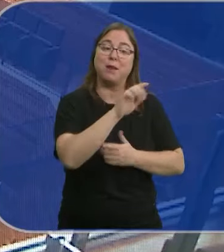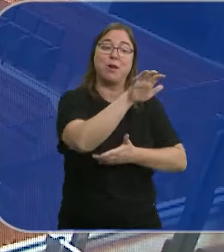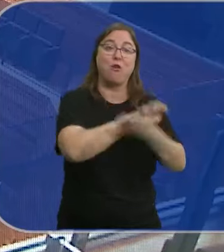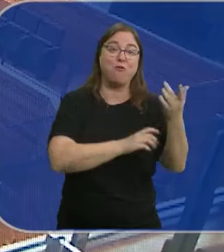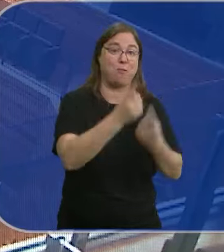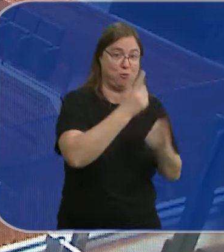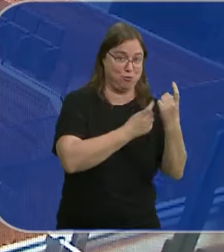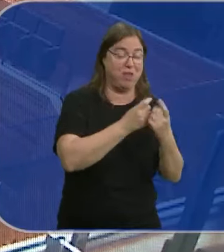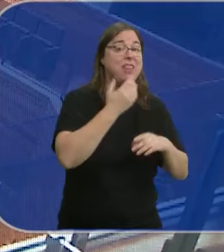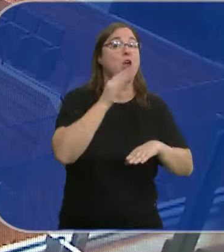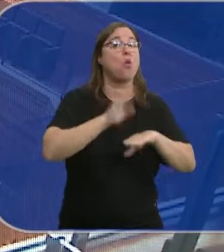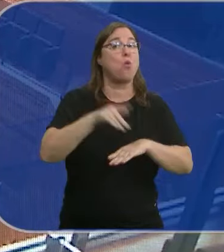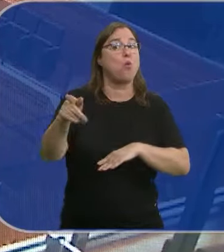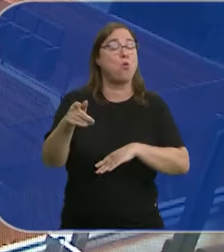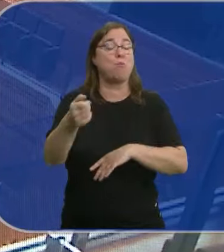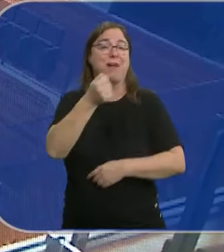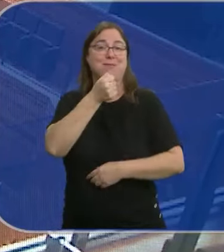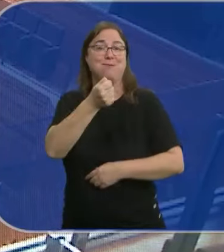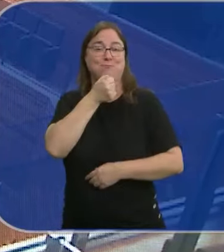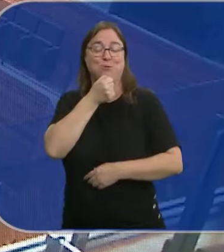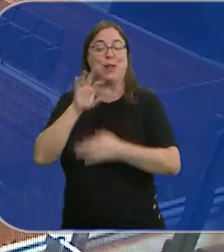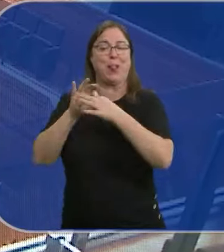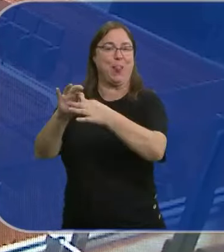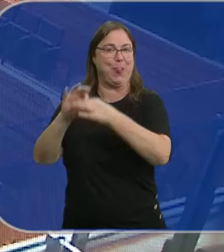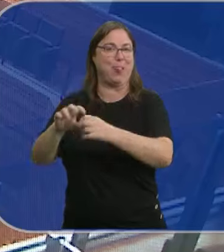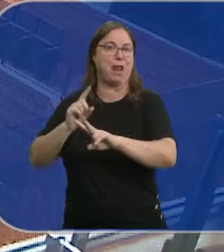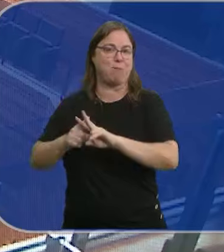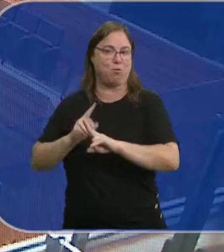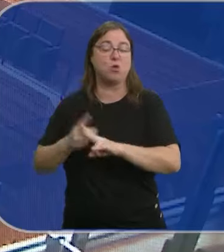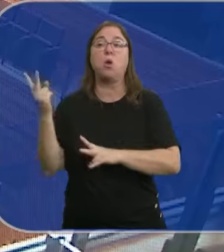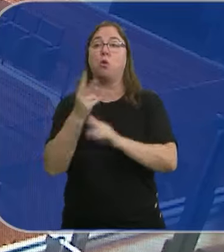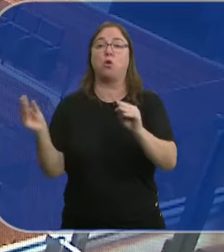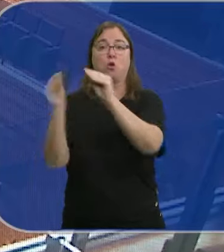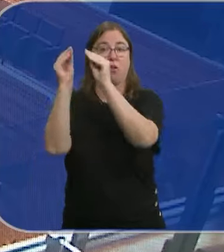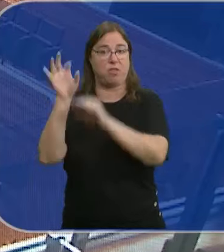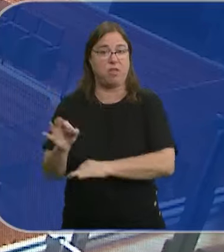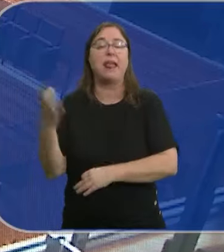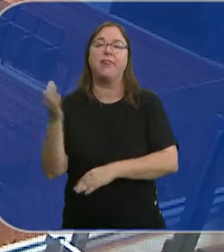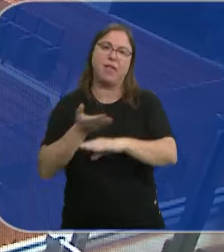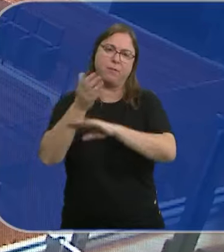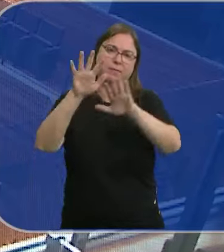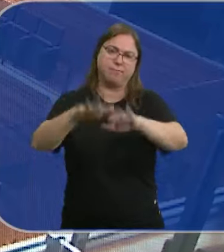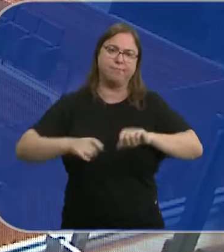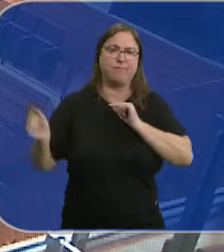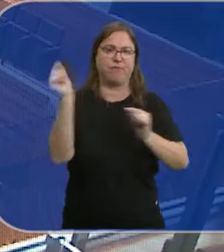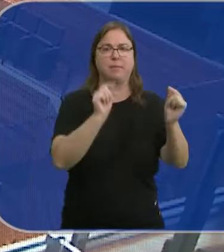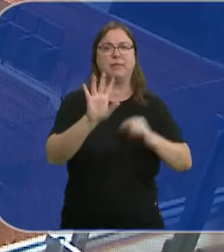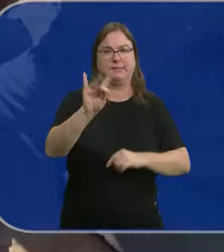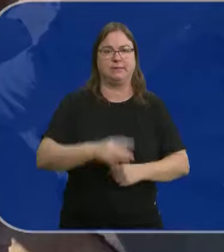Y culpan a los socialistas de haber creado una pinza con Vox. Ambos grupos coinciden en este asunto y que sí que debe ir a las Cortes.